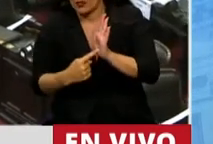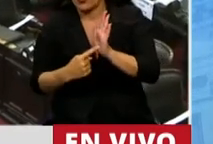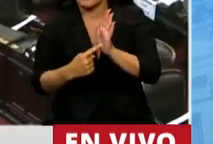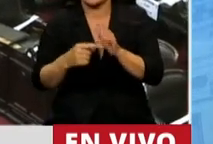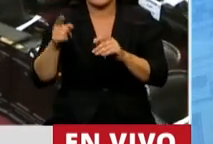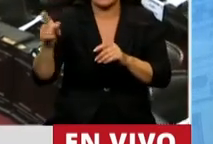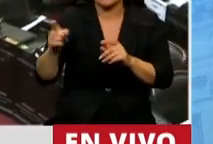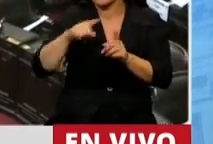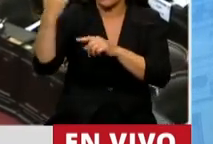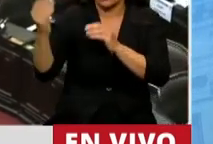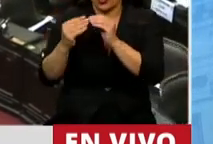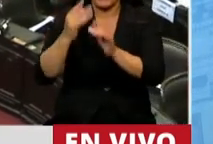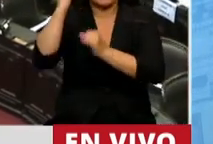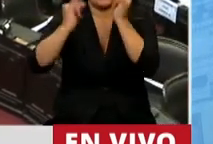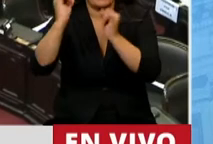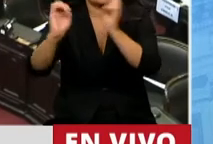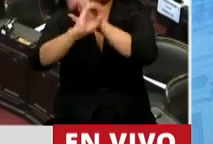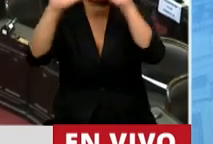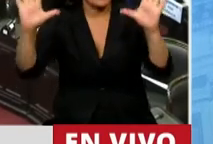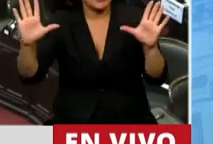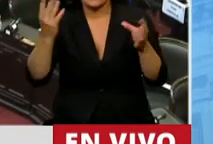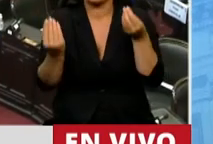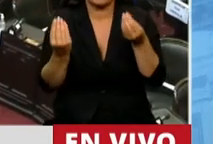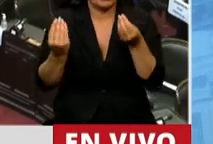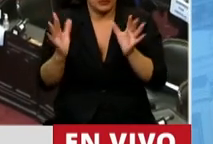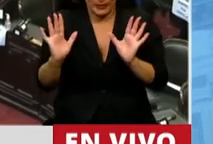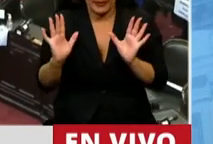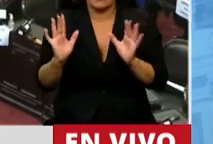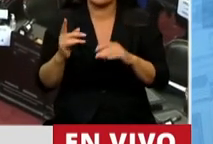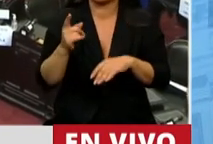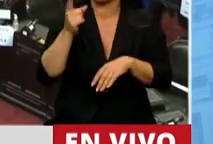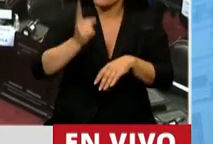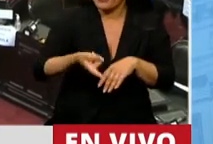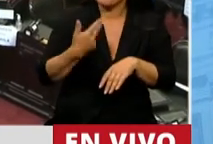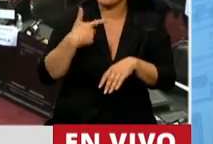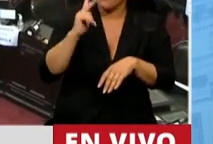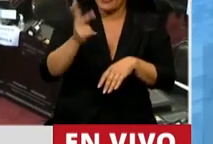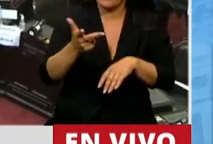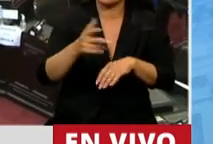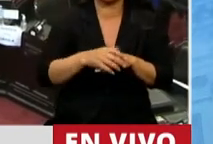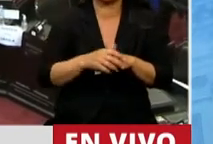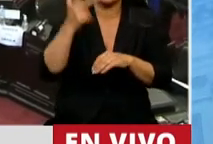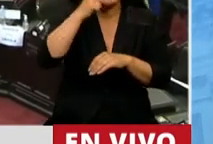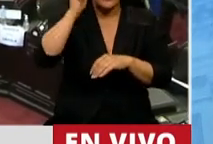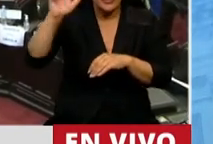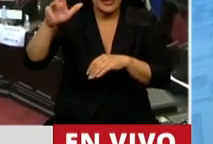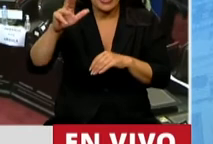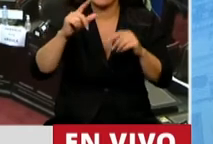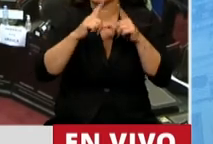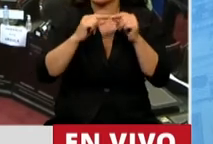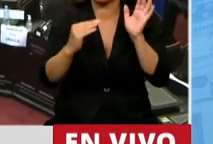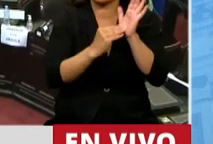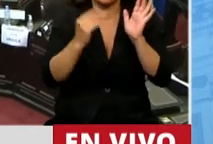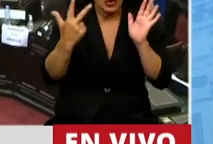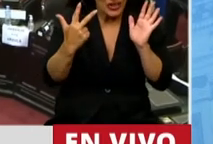Casinero va a ser mucho más claro que yo en las razones. Y también digo, sí, estimado Gérez, el artículo 3,